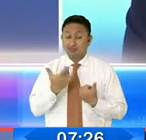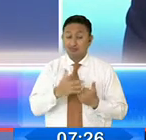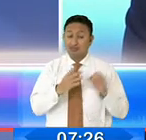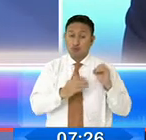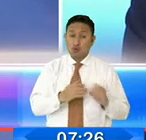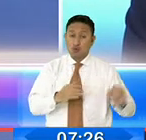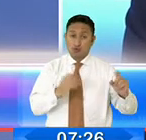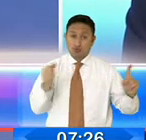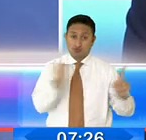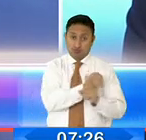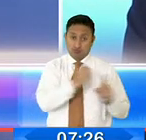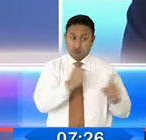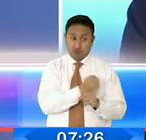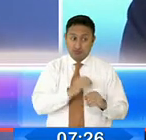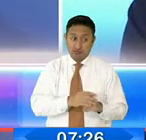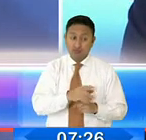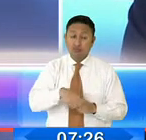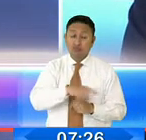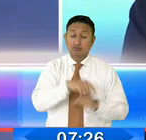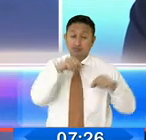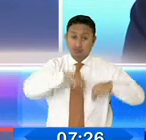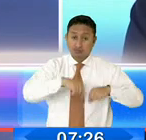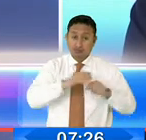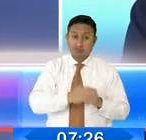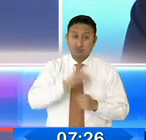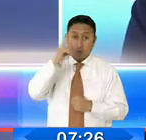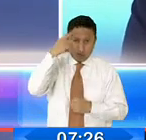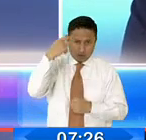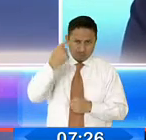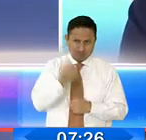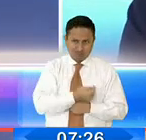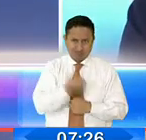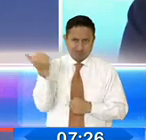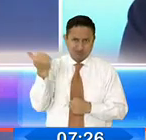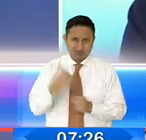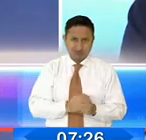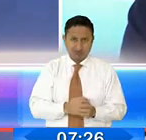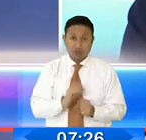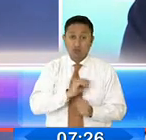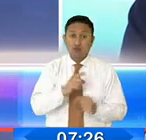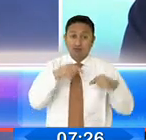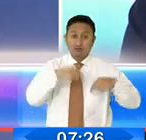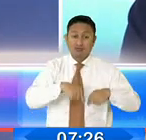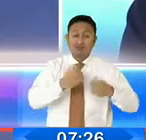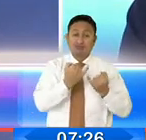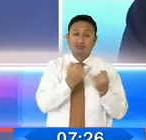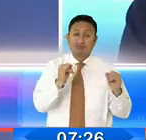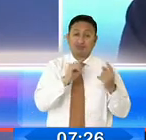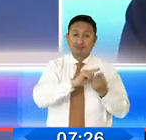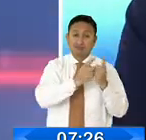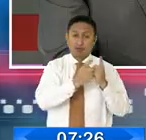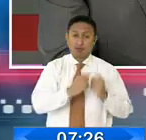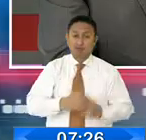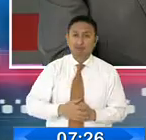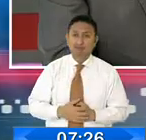octubre había un intento no sólo de cambiar el gobierno, sino de cambiar la institucionalidad estatal.